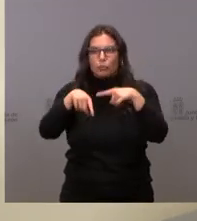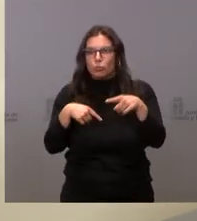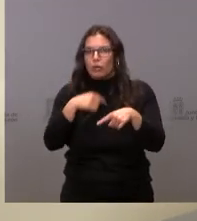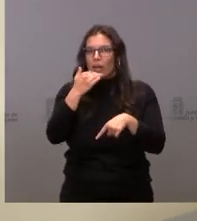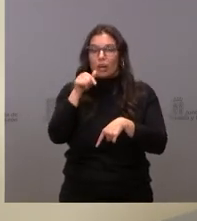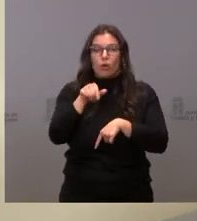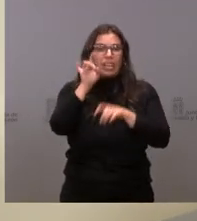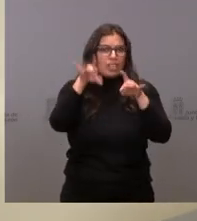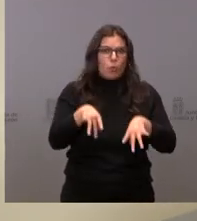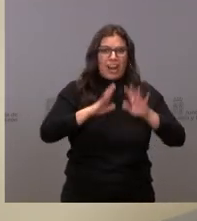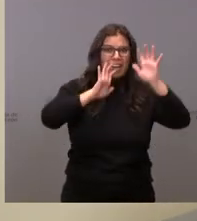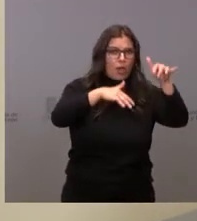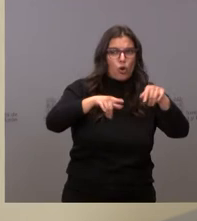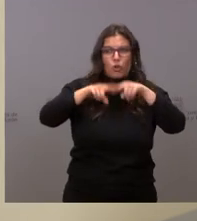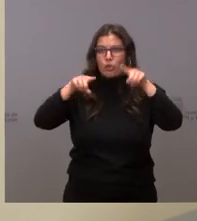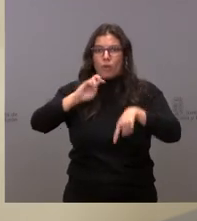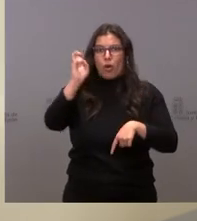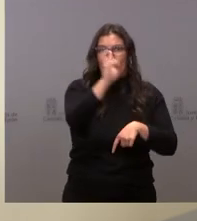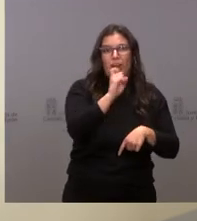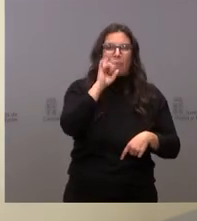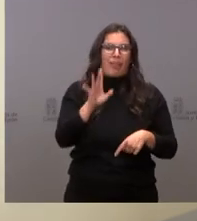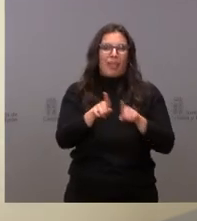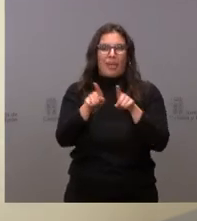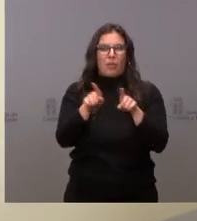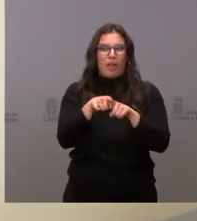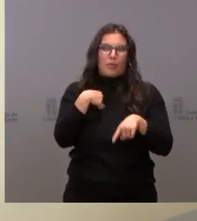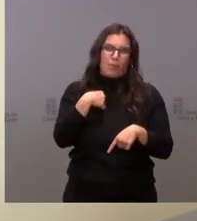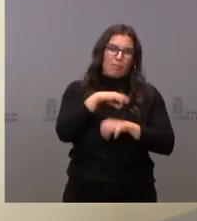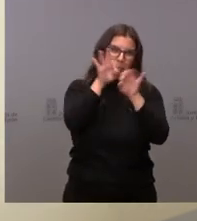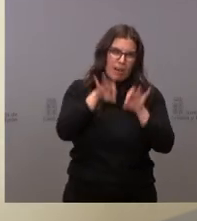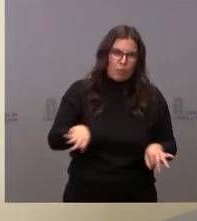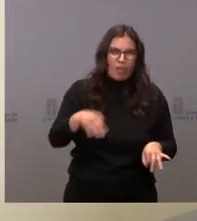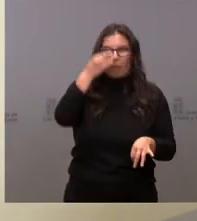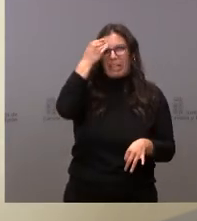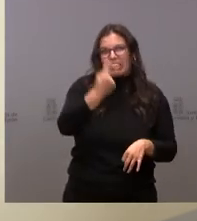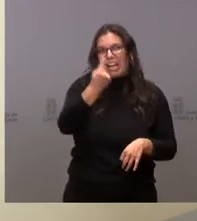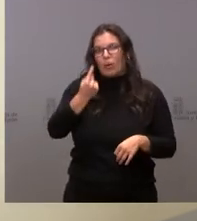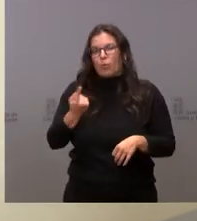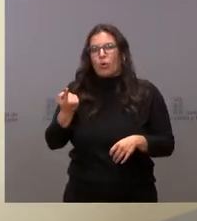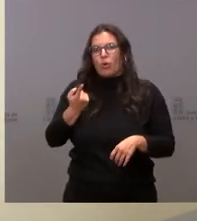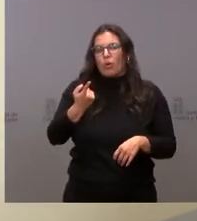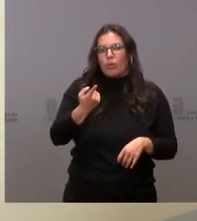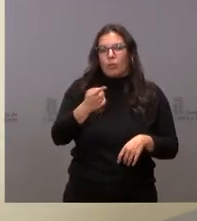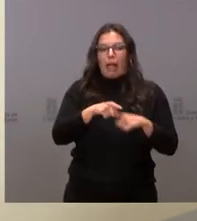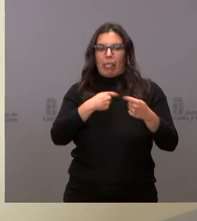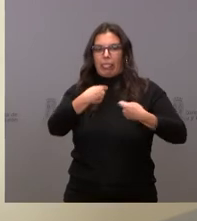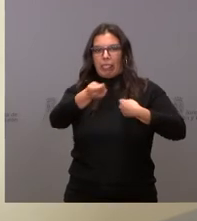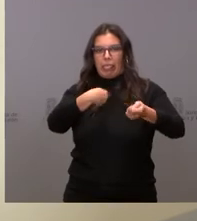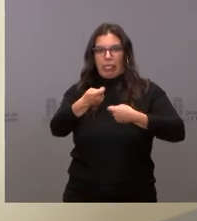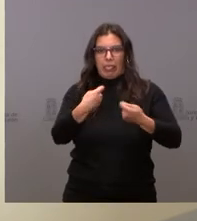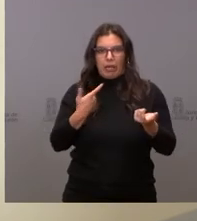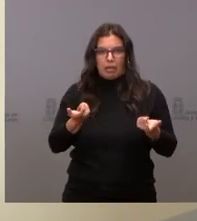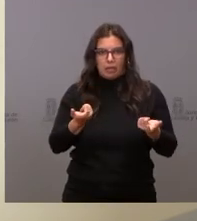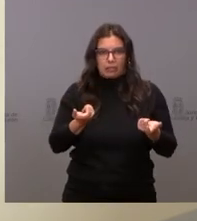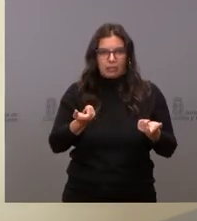o como tiene cualquier otra pero es que queda un poco grosero que alguien piense o se le pase por la cabeza decir que en los términos de la